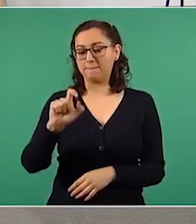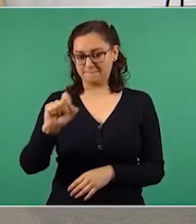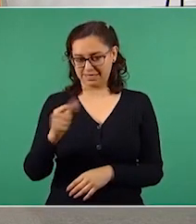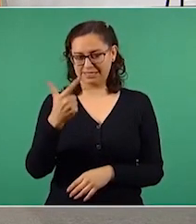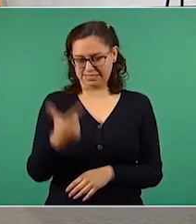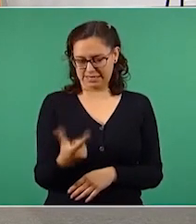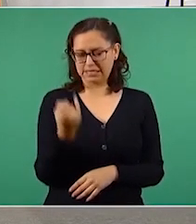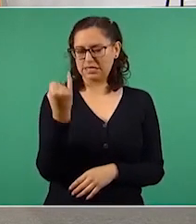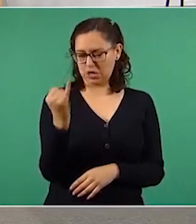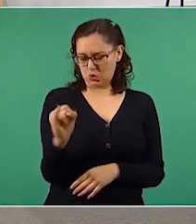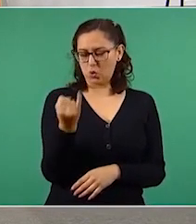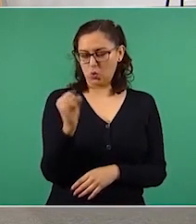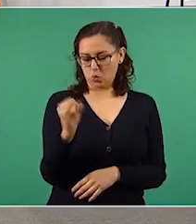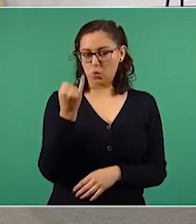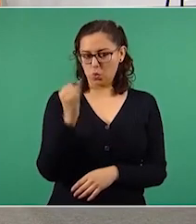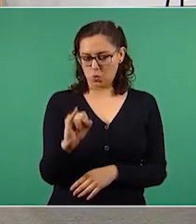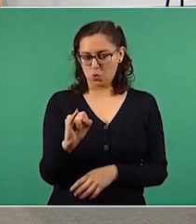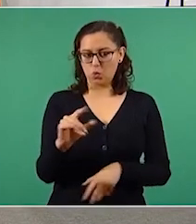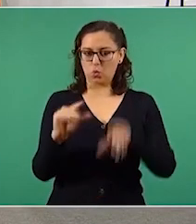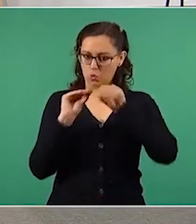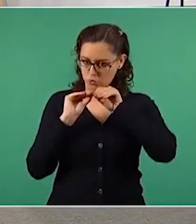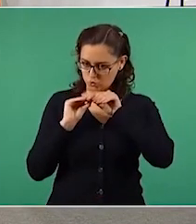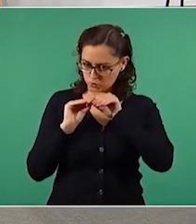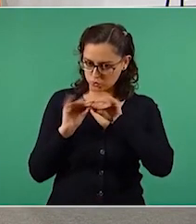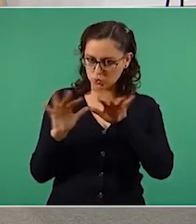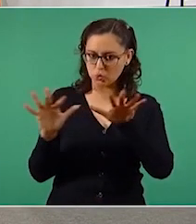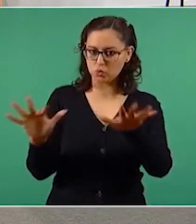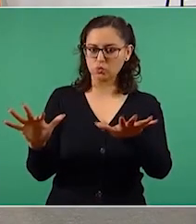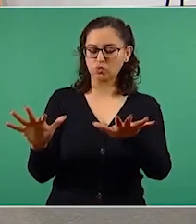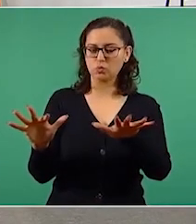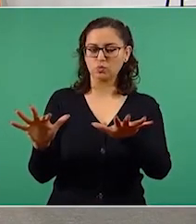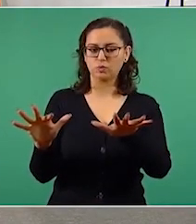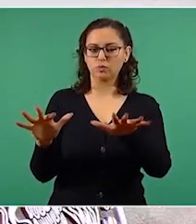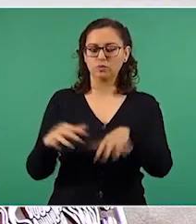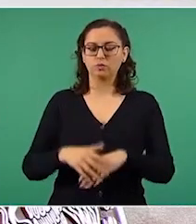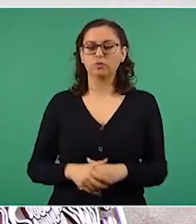después de que sale el tuit de Rocío,